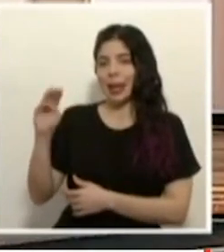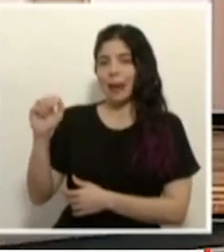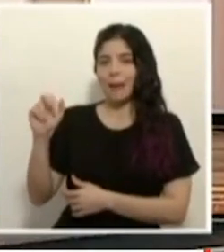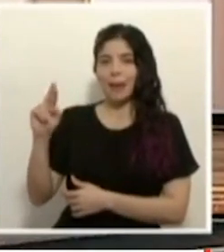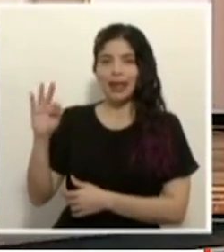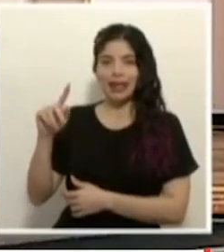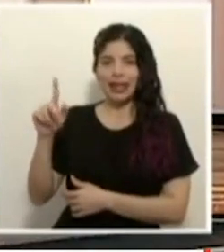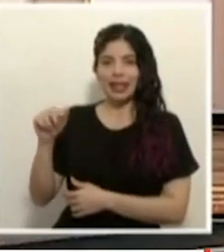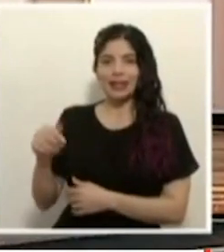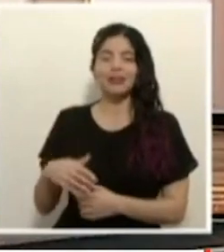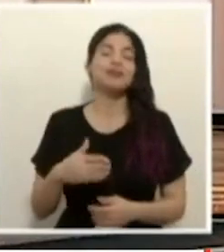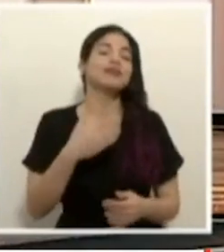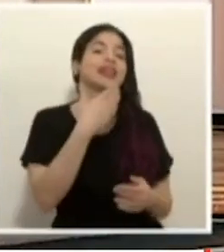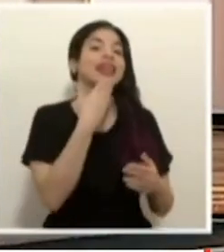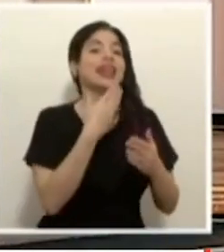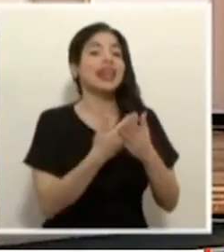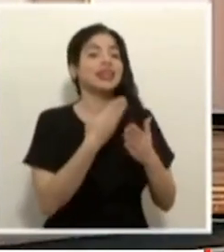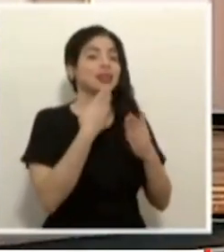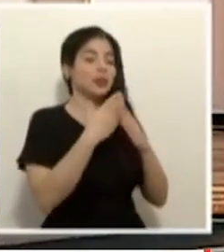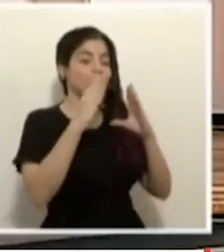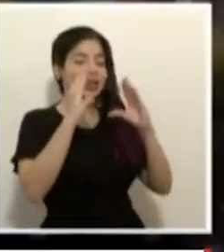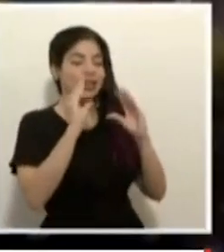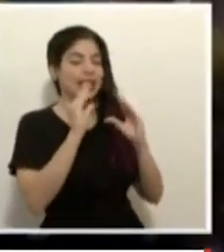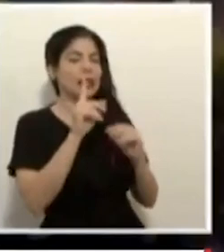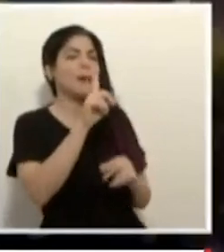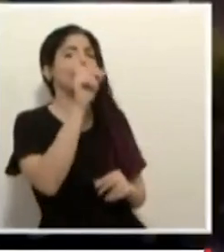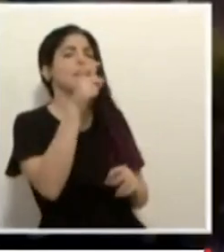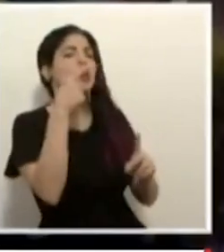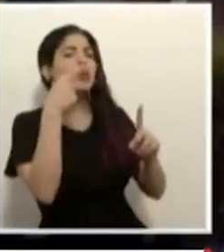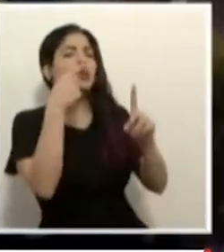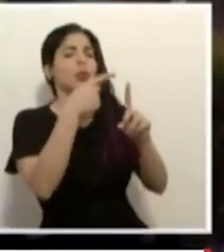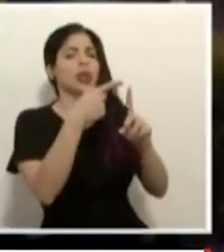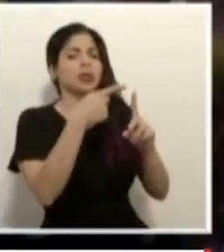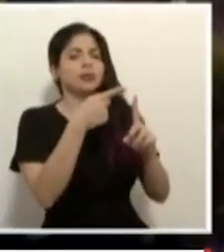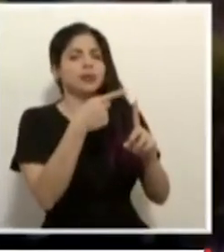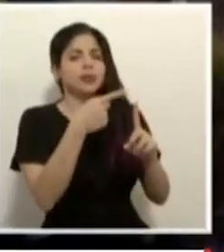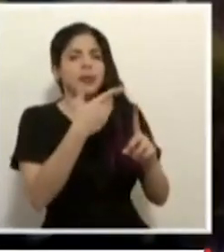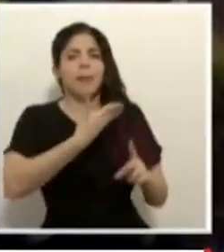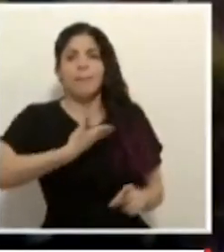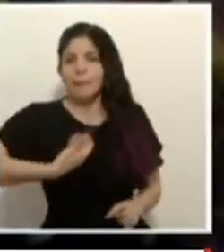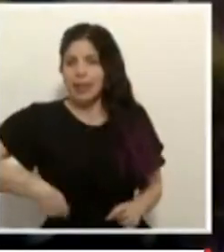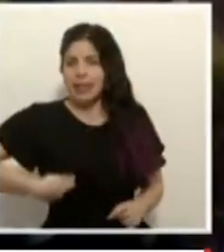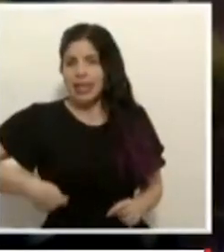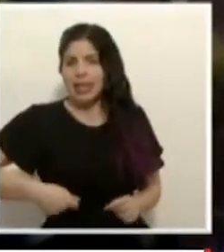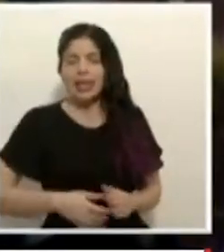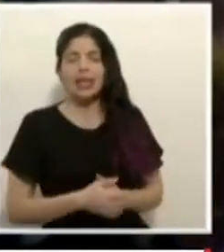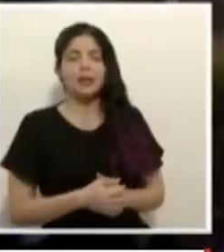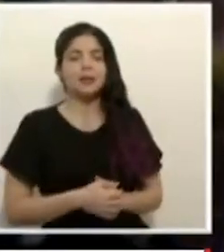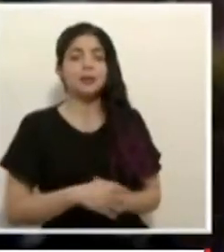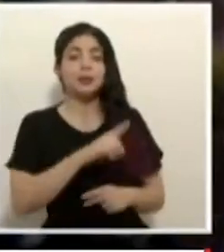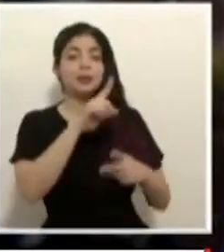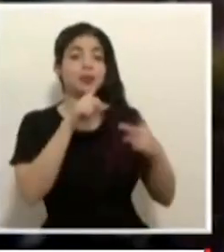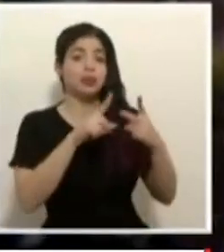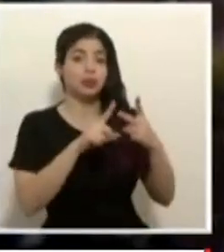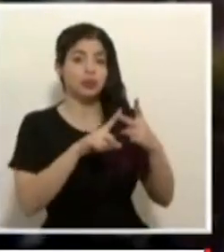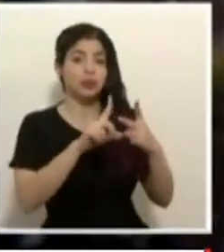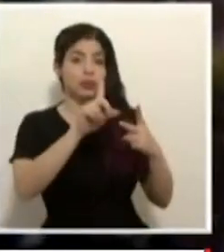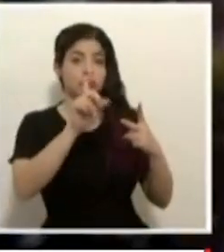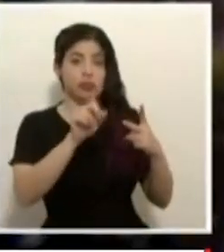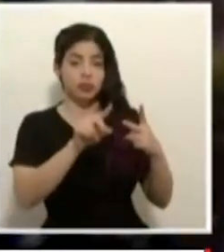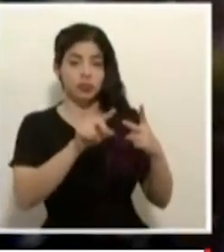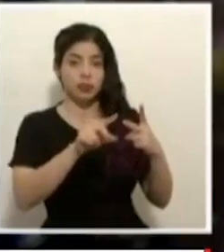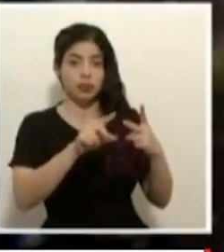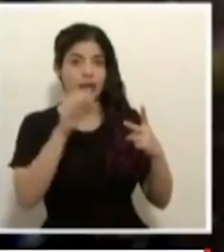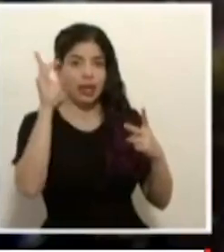gracias buenas tardes una consulta para el señor presidente y otra para el señor